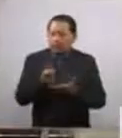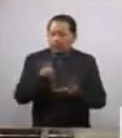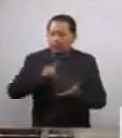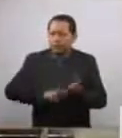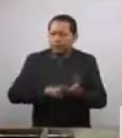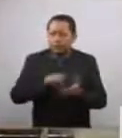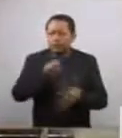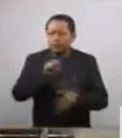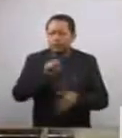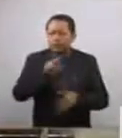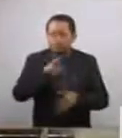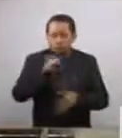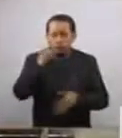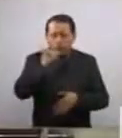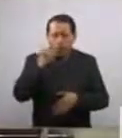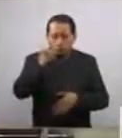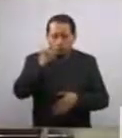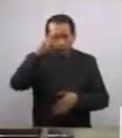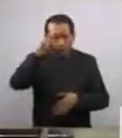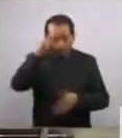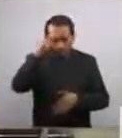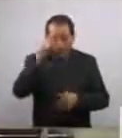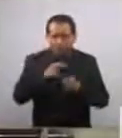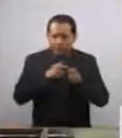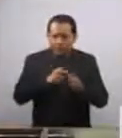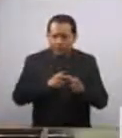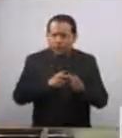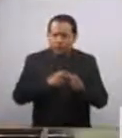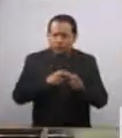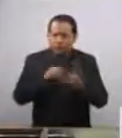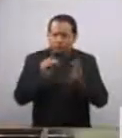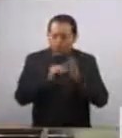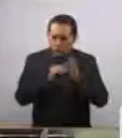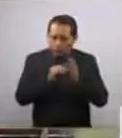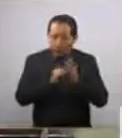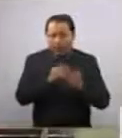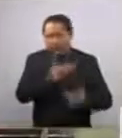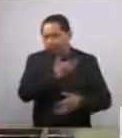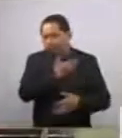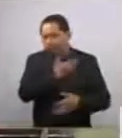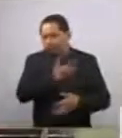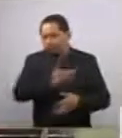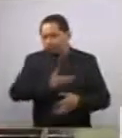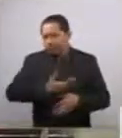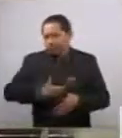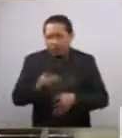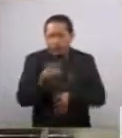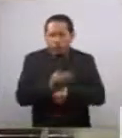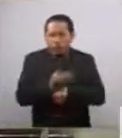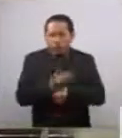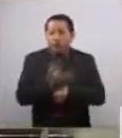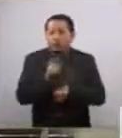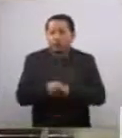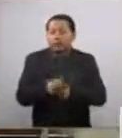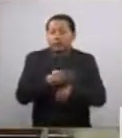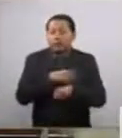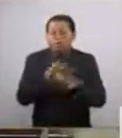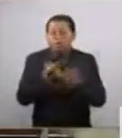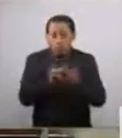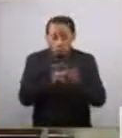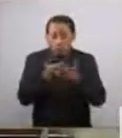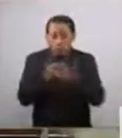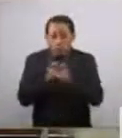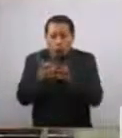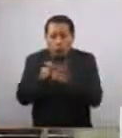lenguas indígenas que se han podido conservar hasta el día de hoy. Estas lenguas se agrupan en